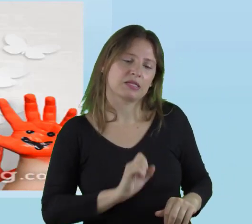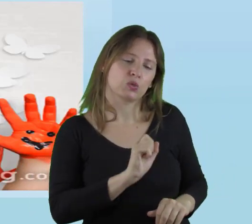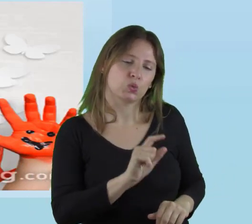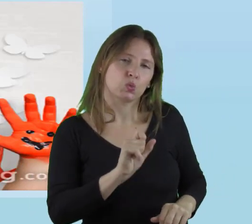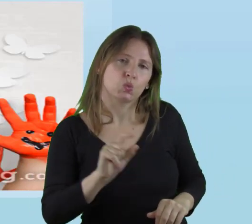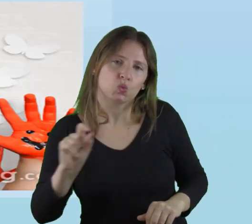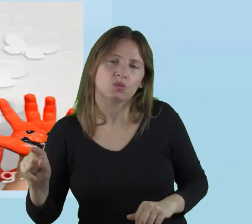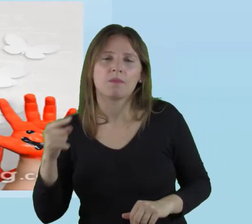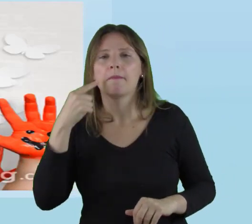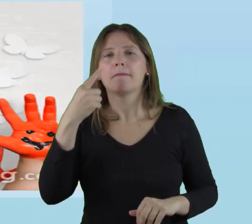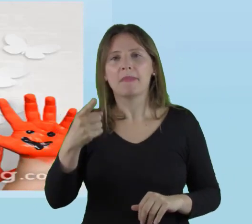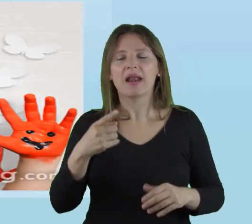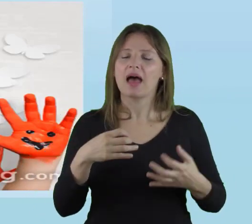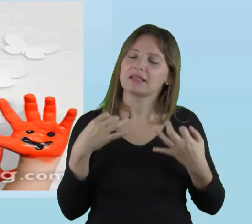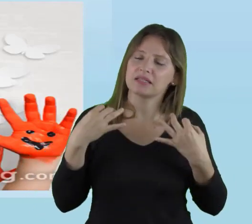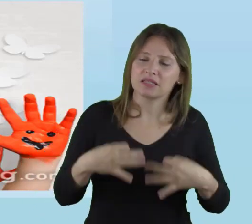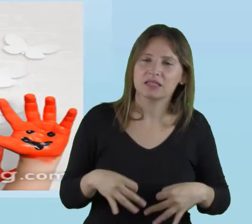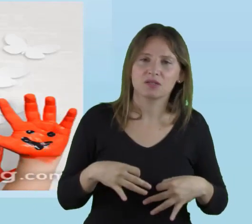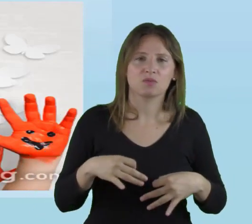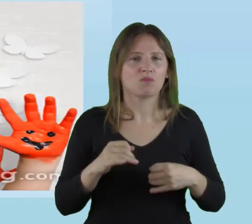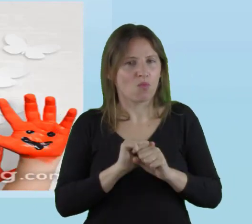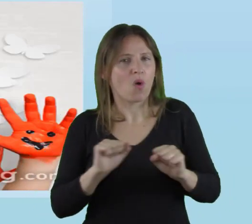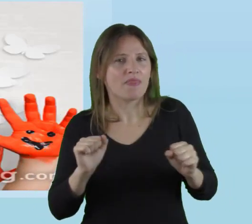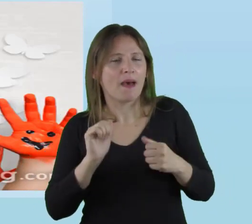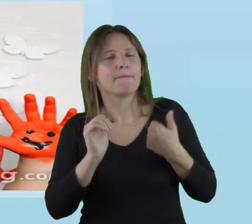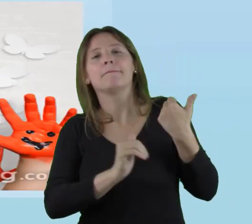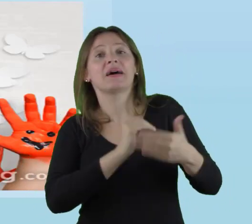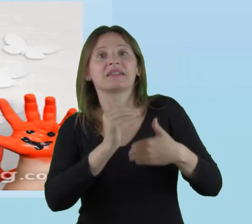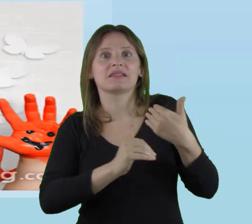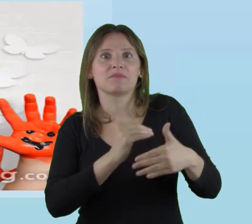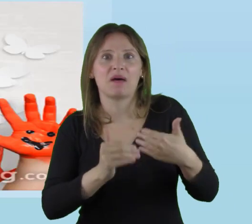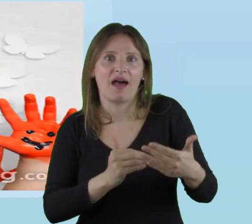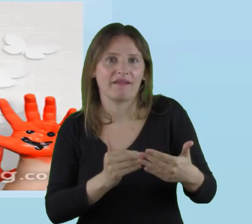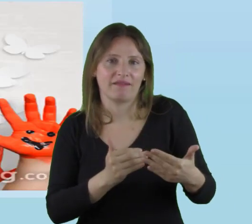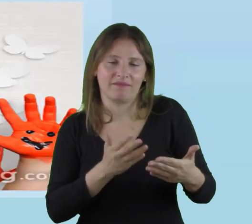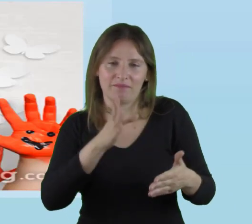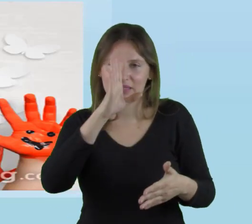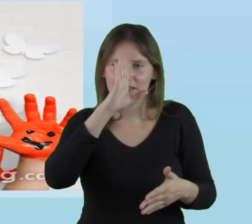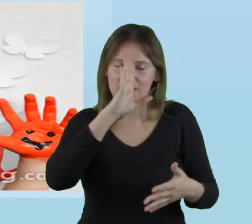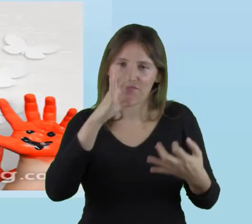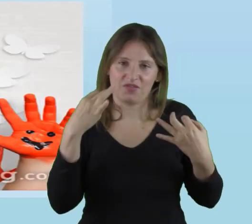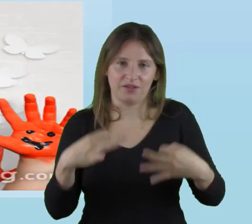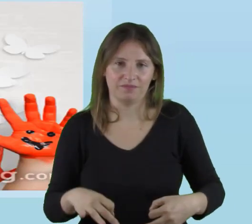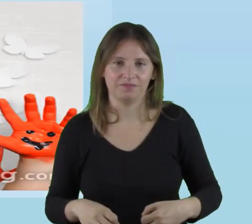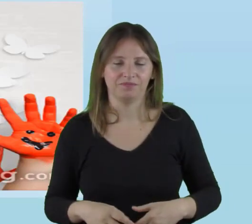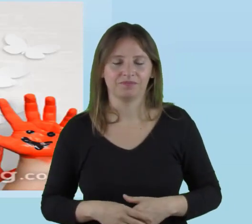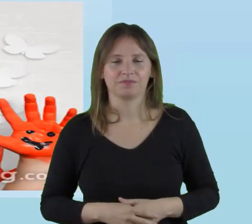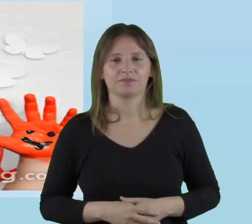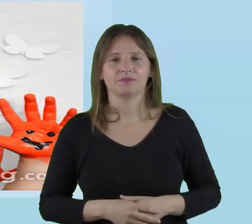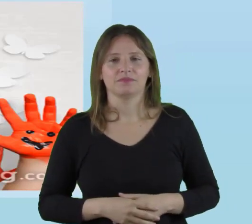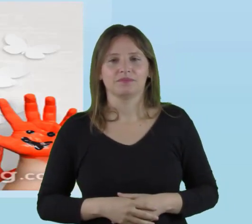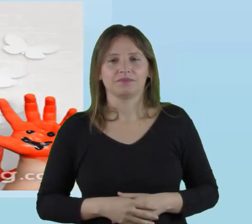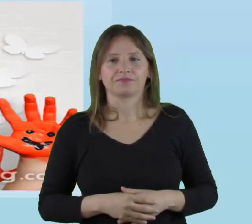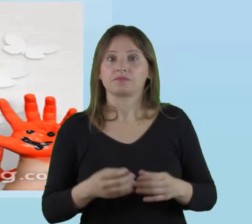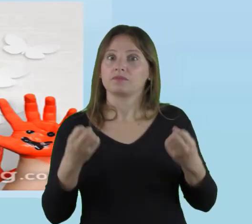características para asegurar la participación en el escenario de aprendizaje.